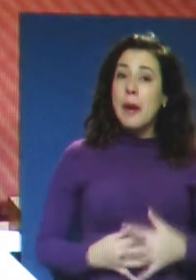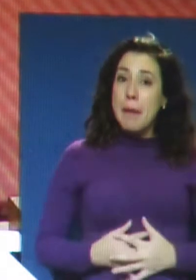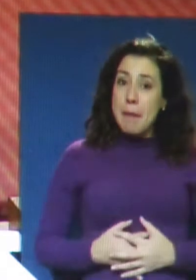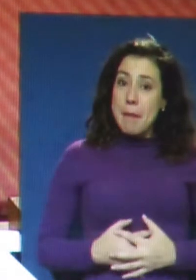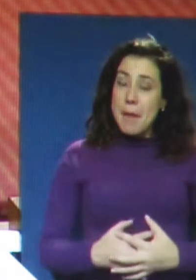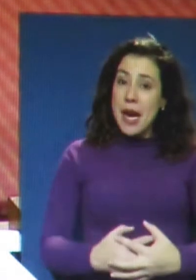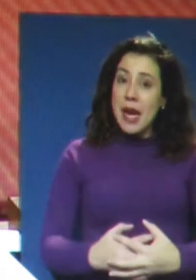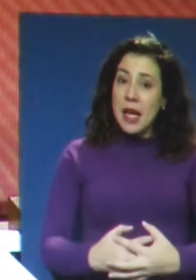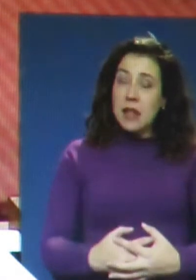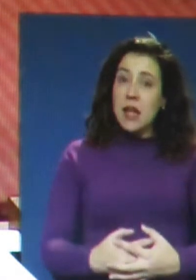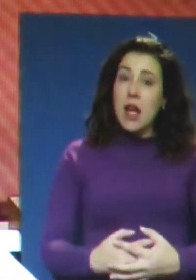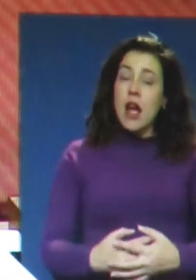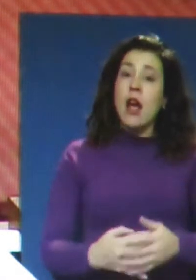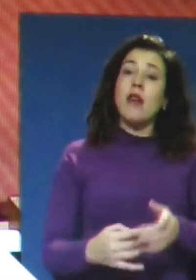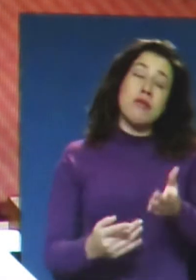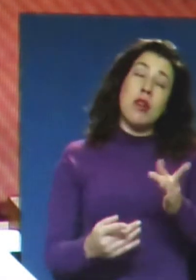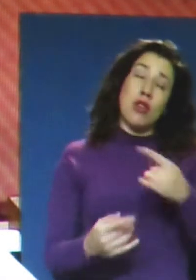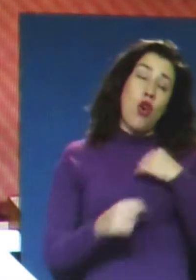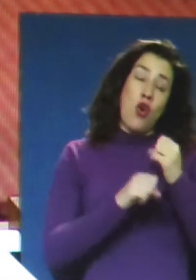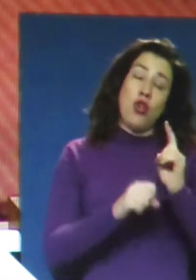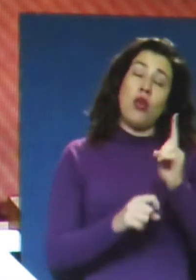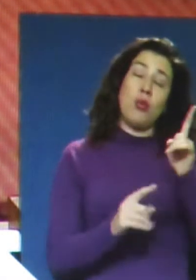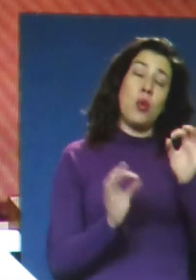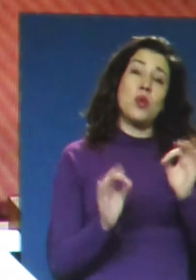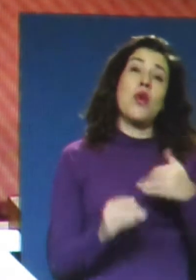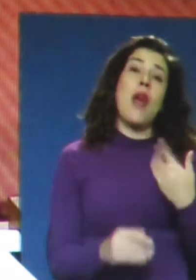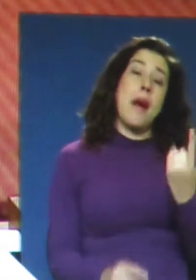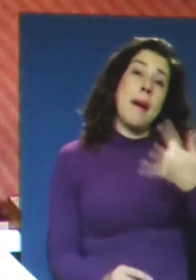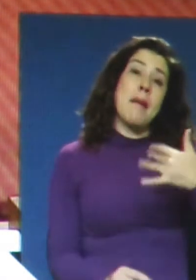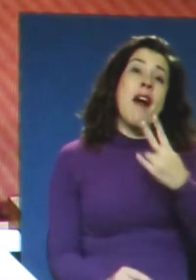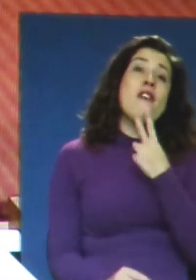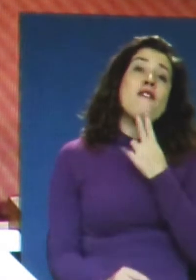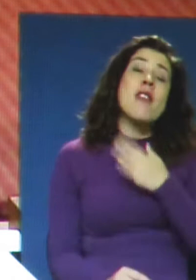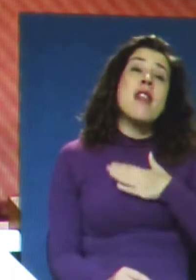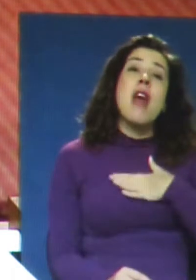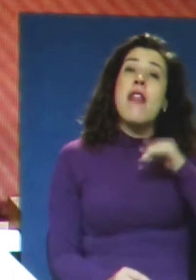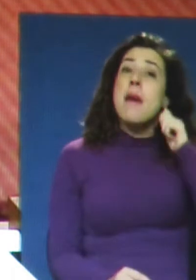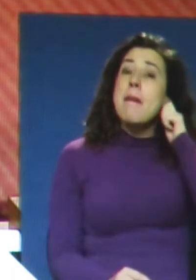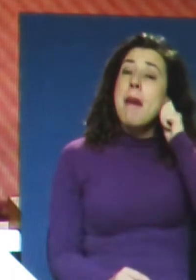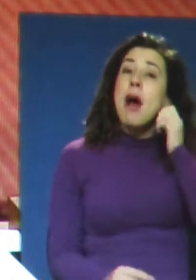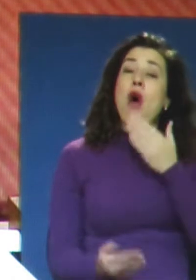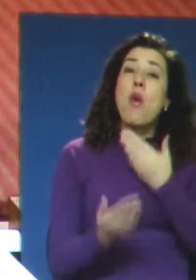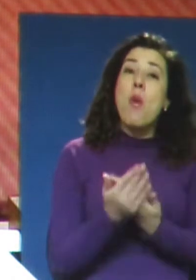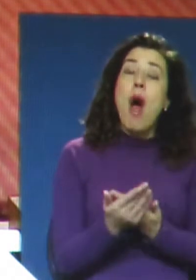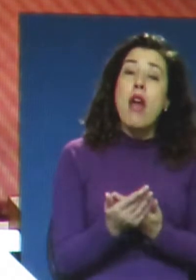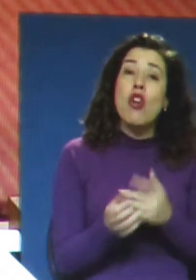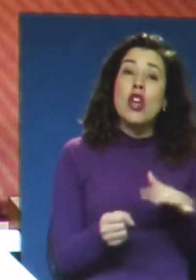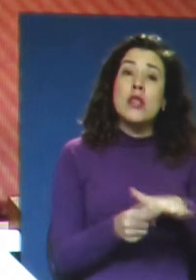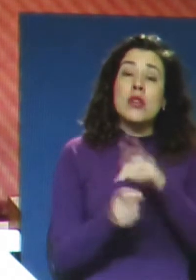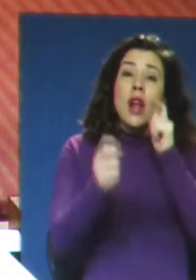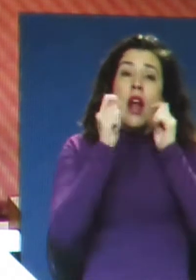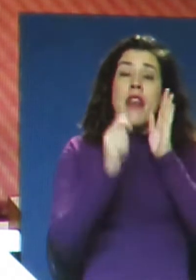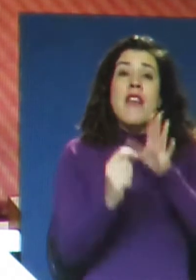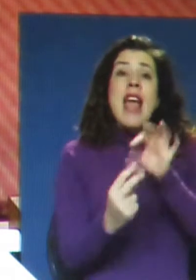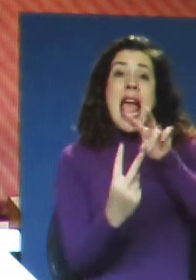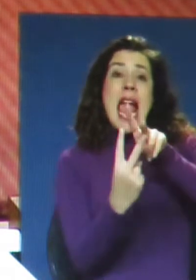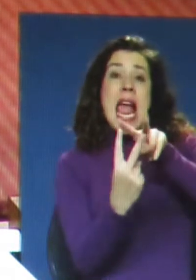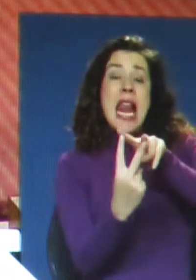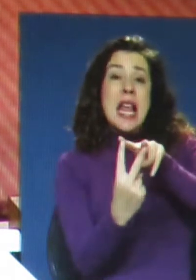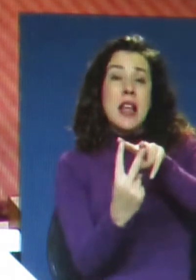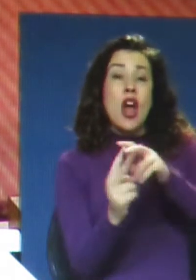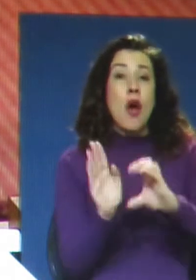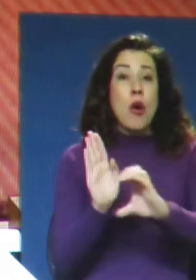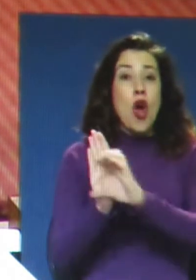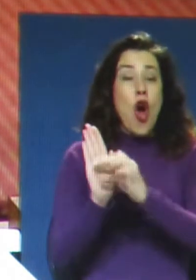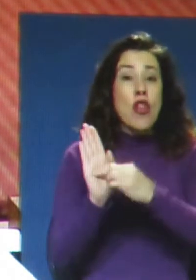no cabe oponerse, pues es lógico, dar prioridad a la vida de la madre ante una situación apremiante de elegir. El Código